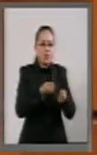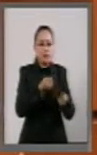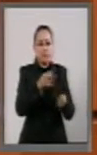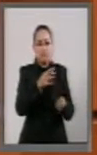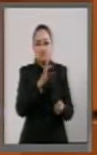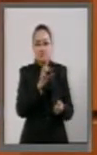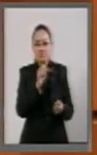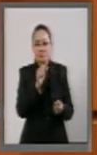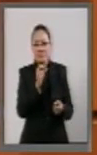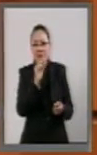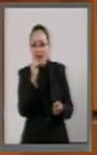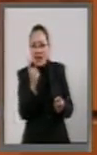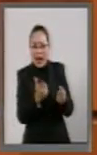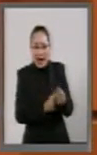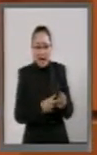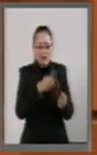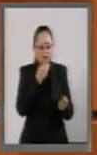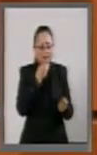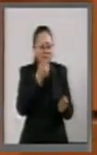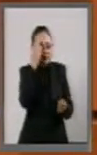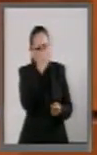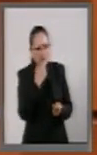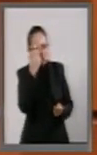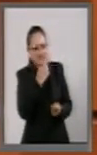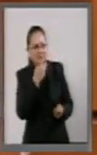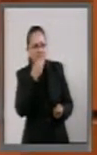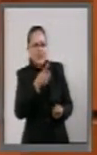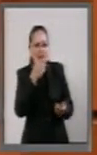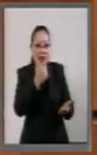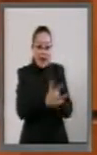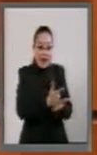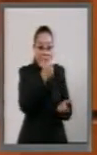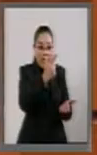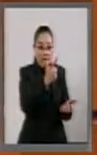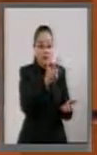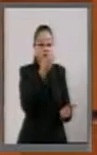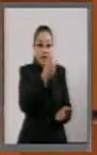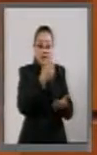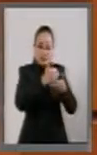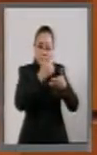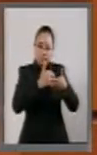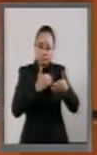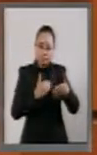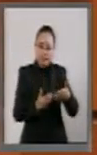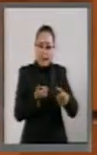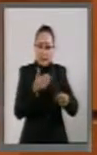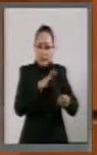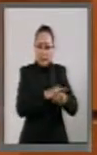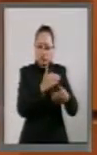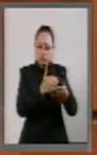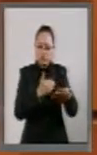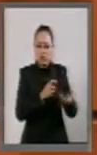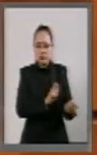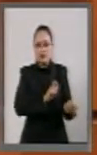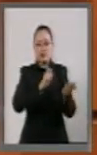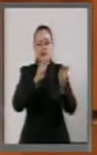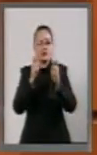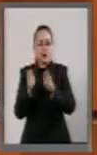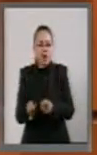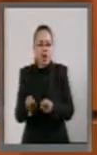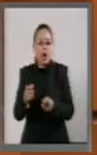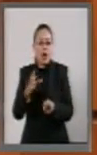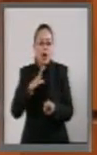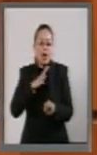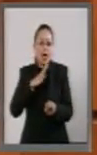una calificación de grave, tendrían que integrar este expediente administrativo para ser turnado